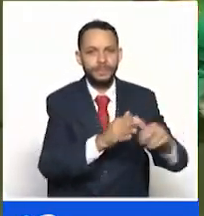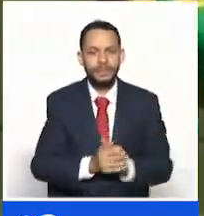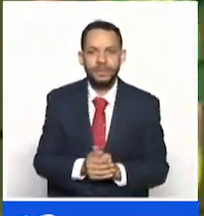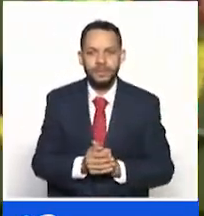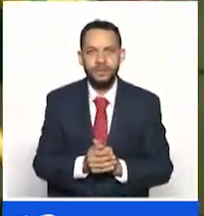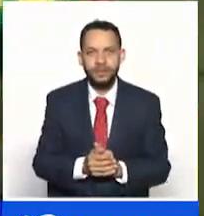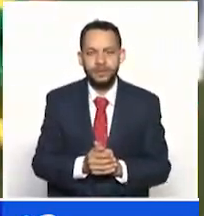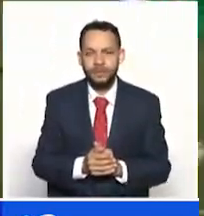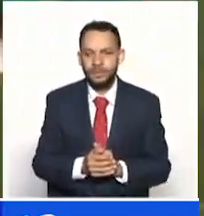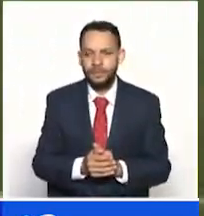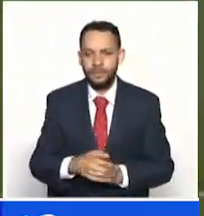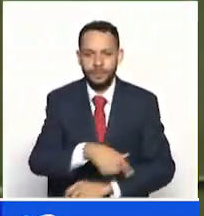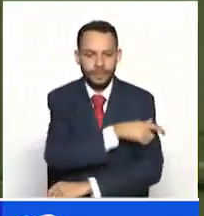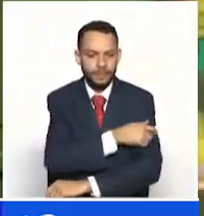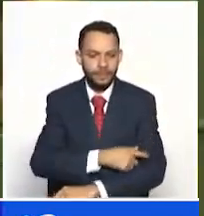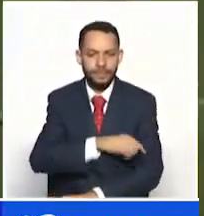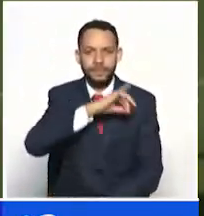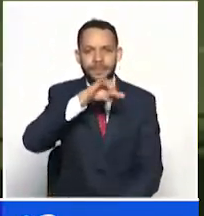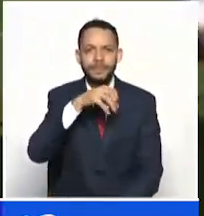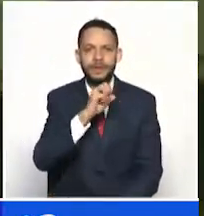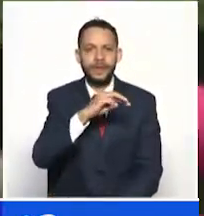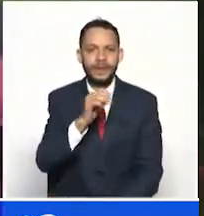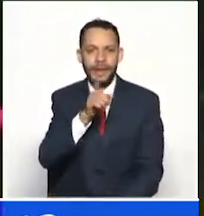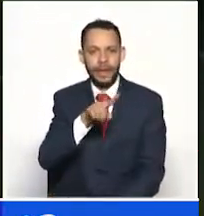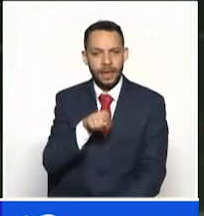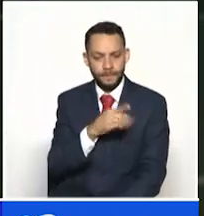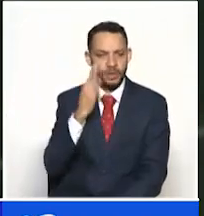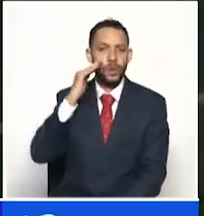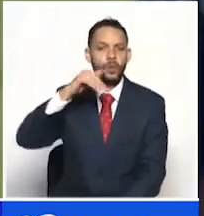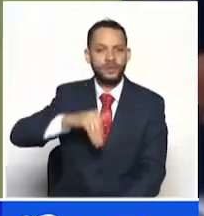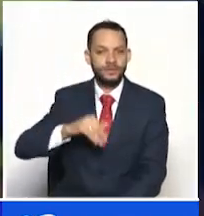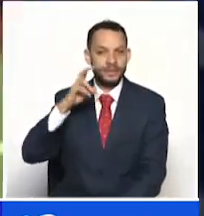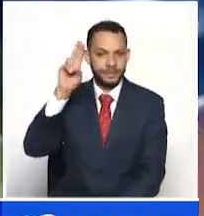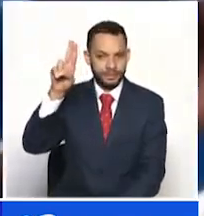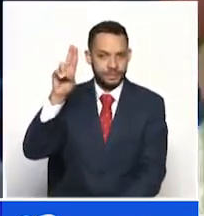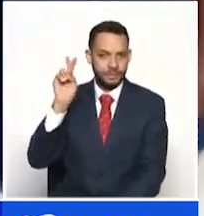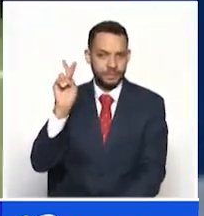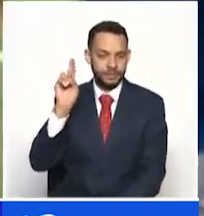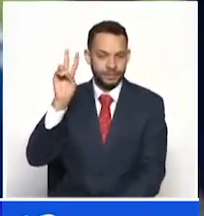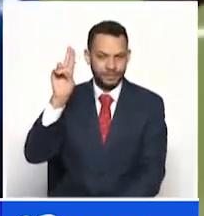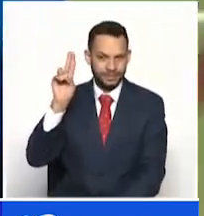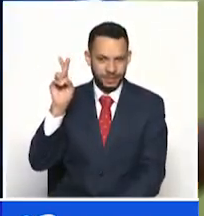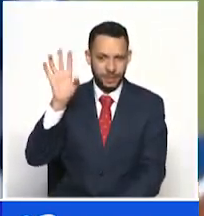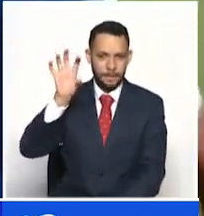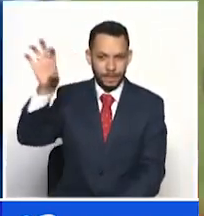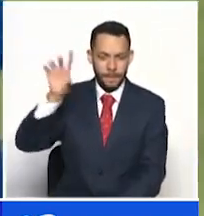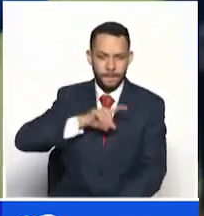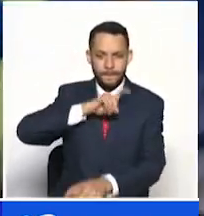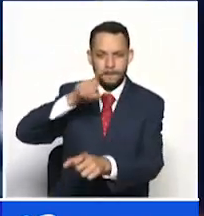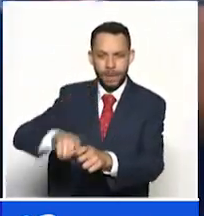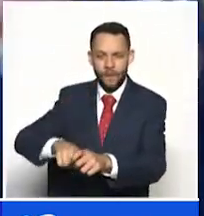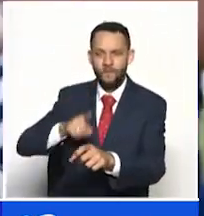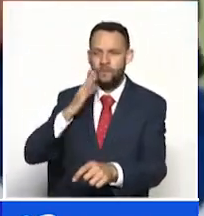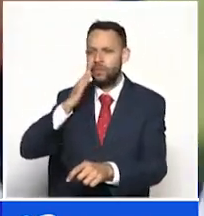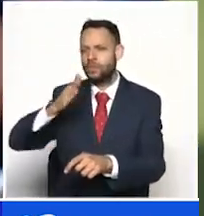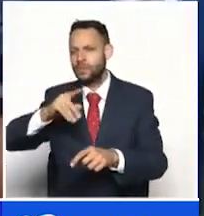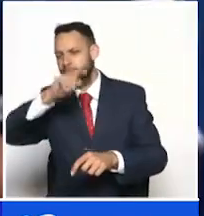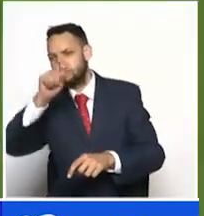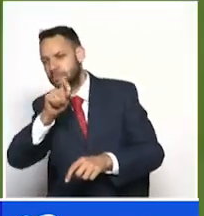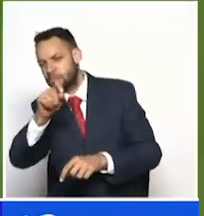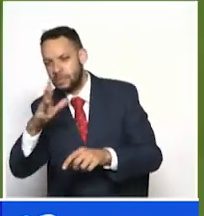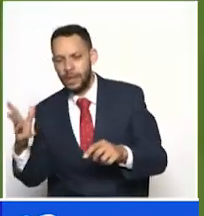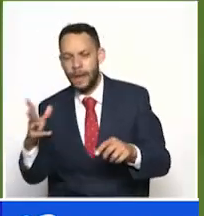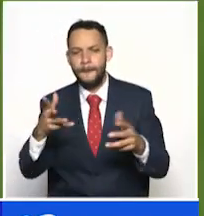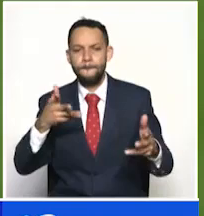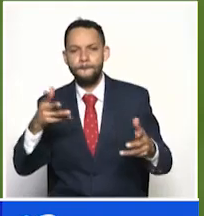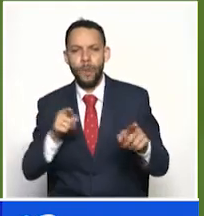El volante James Rodríguez regresó a prácticas con el Everton de Inglaterra El colombiano inicia pretemporada aún con futuro incierto ante los rumores de que su